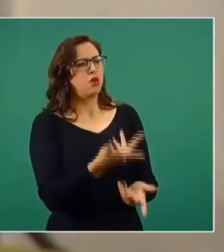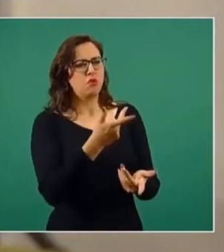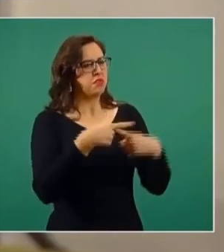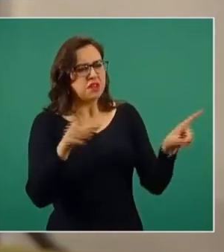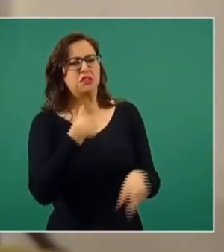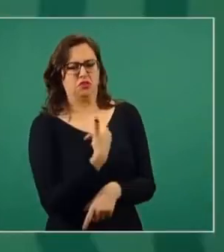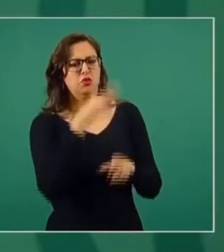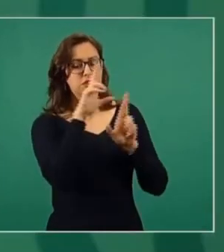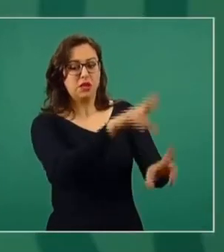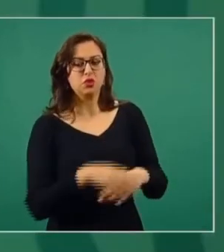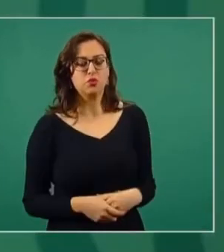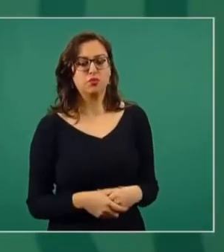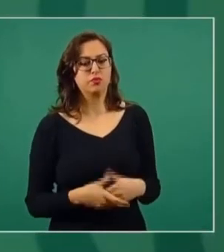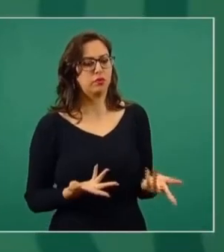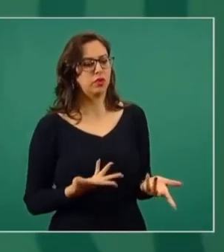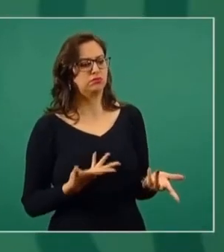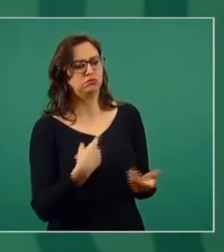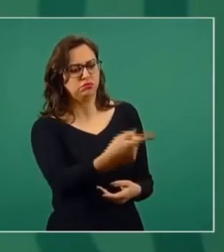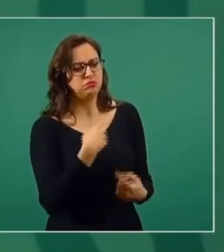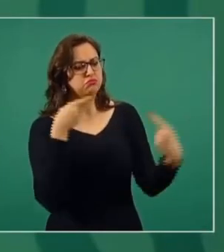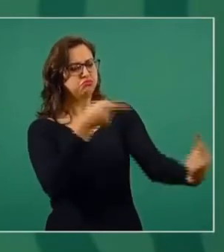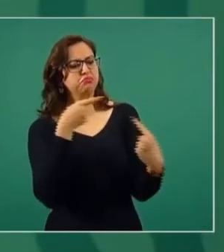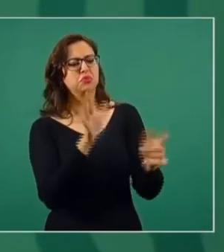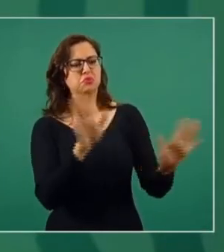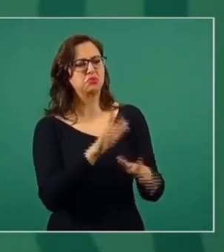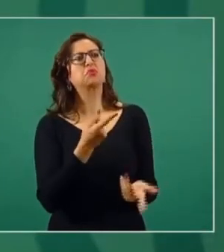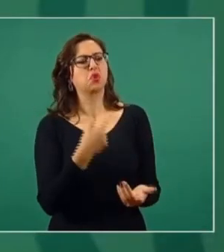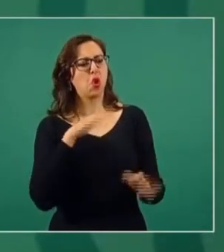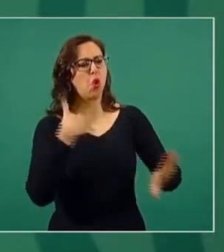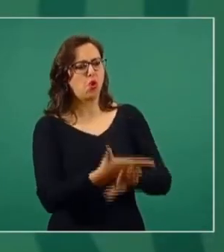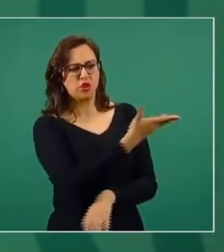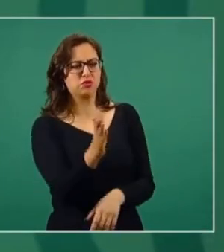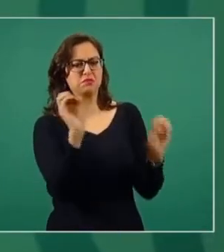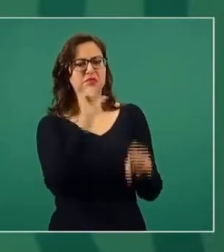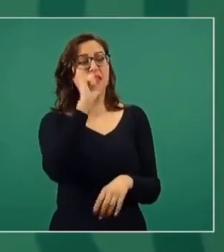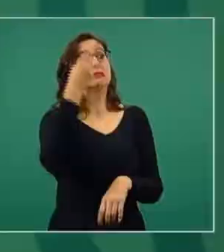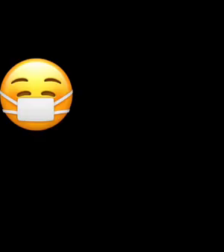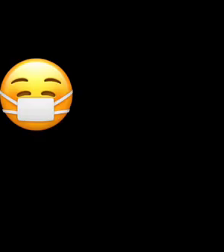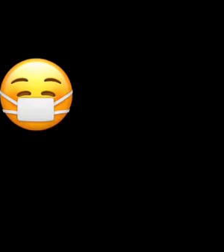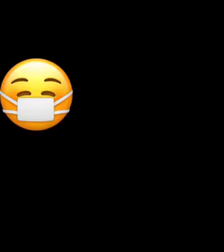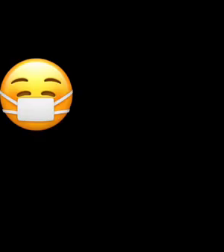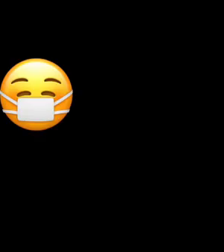que las diferencias las tenemos con los directivos, no con los trabajadores de los meses.